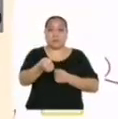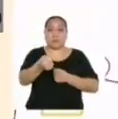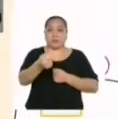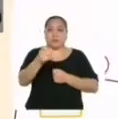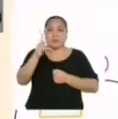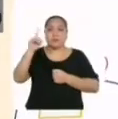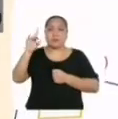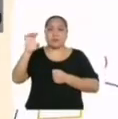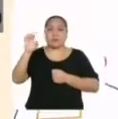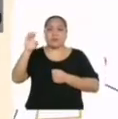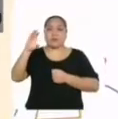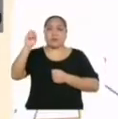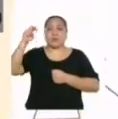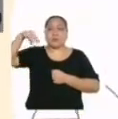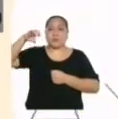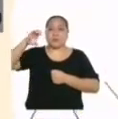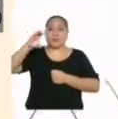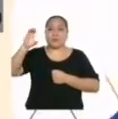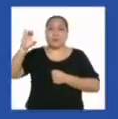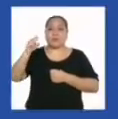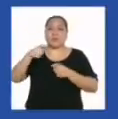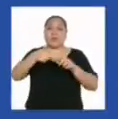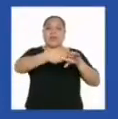desconexión y desenchufándolos.